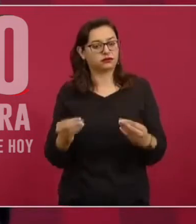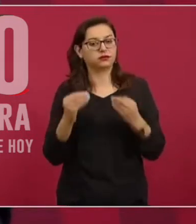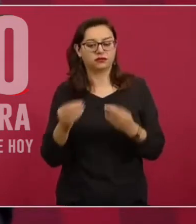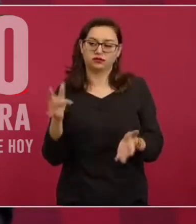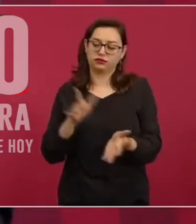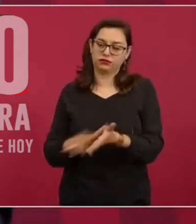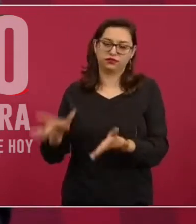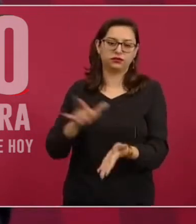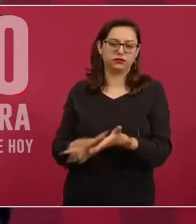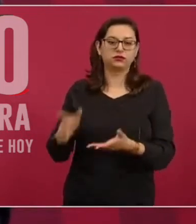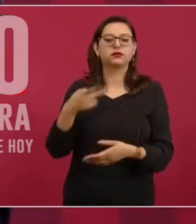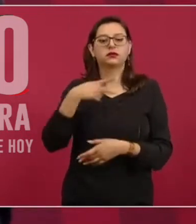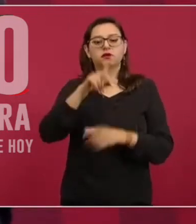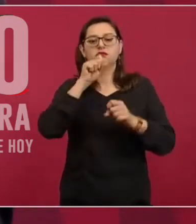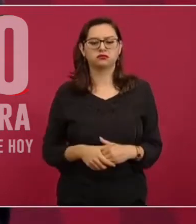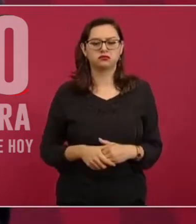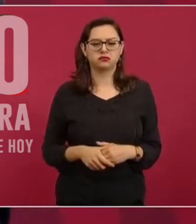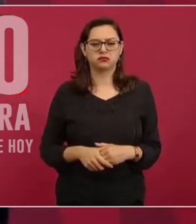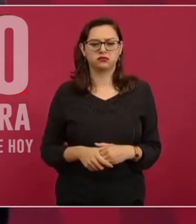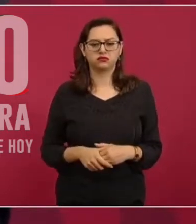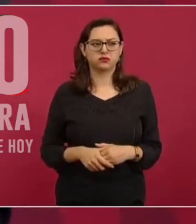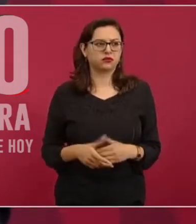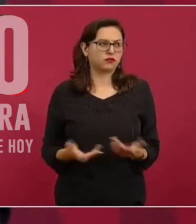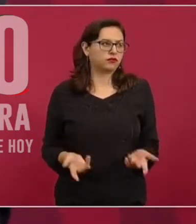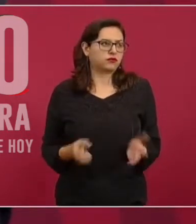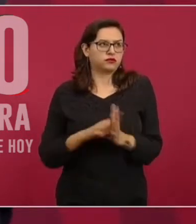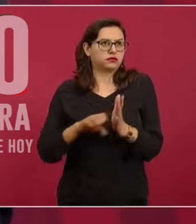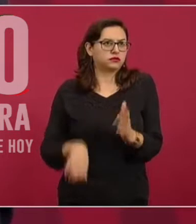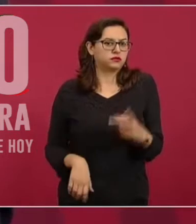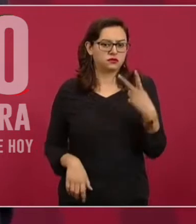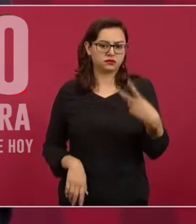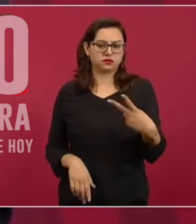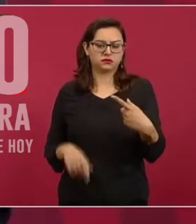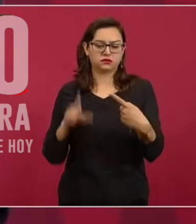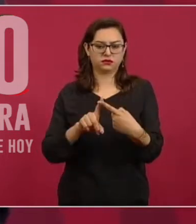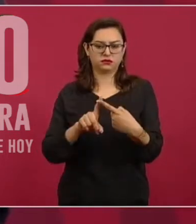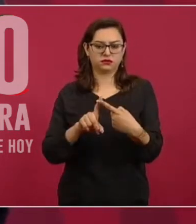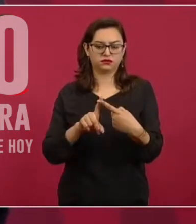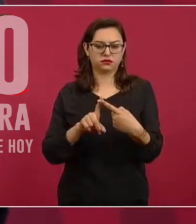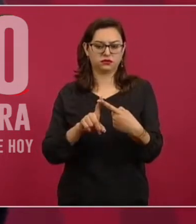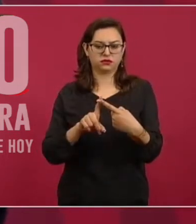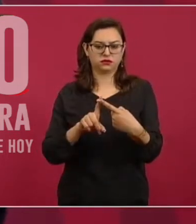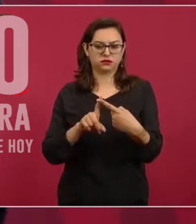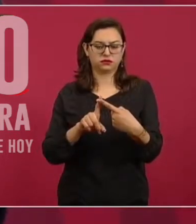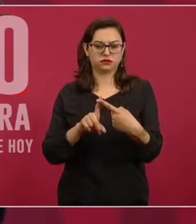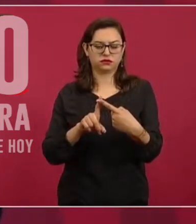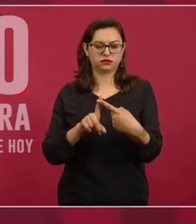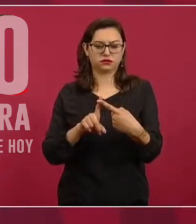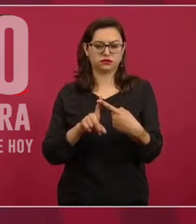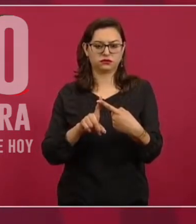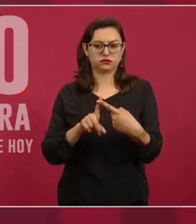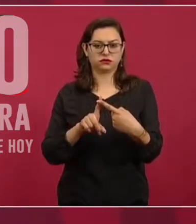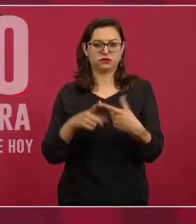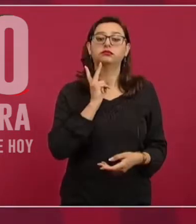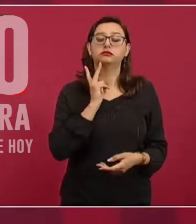de Estados Unidos. Les puedo mencionar dos. Una, cuando la crisis